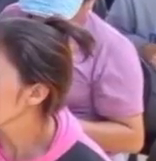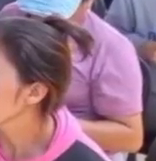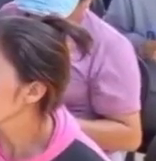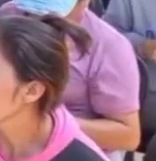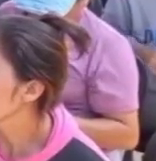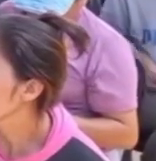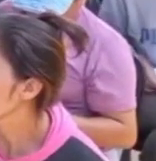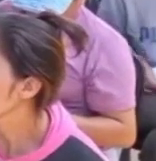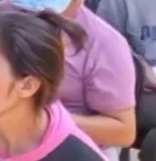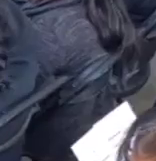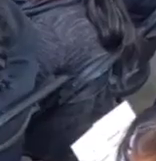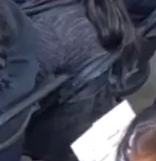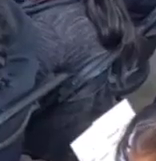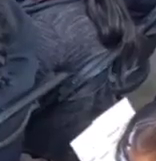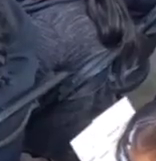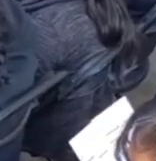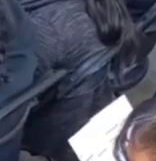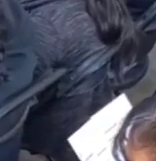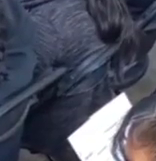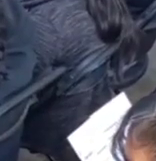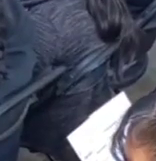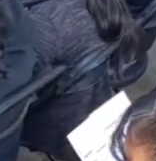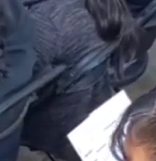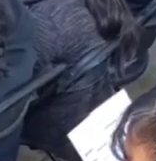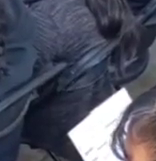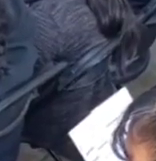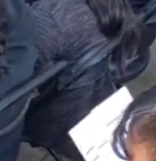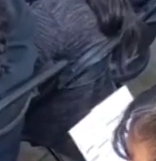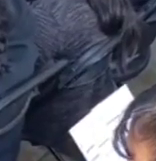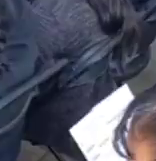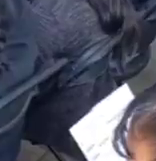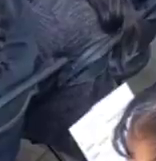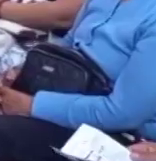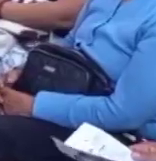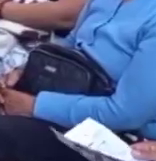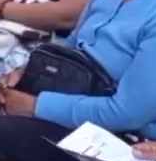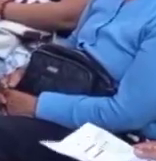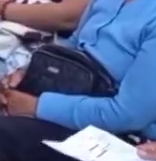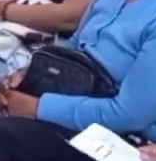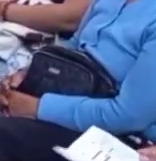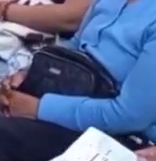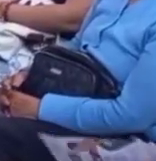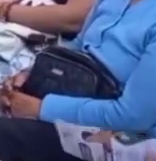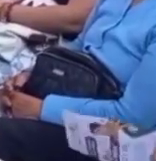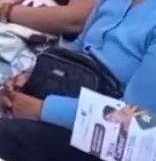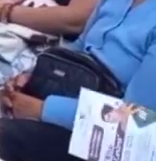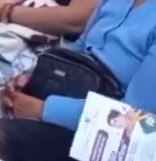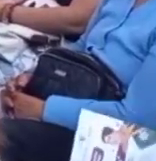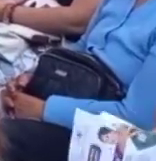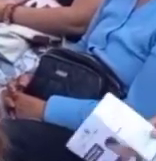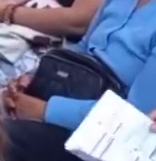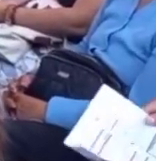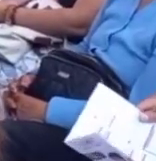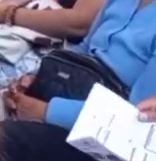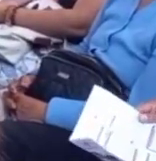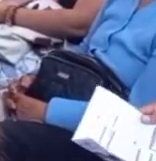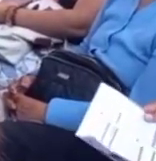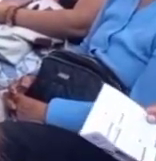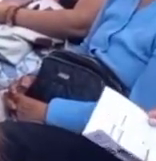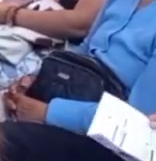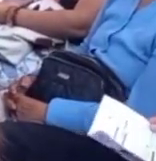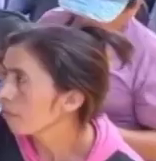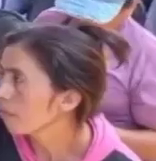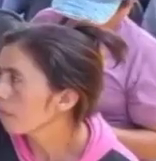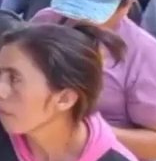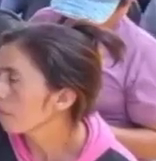entre muchos otros programas. Les recordamos que a partir del 1 de diciembre también se abre la convocatoria de la